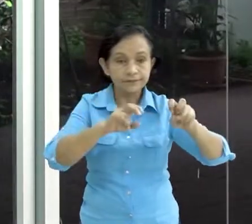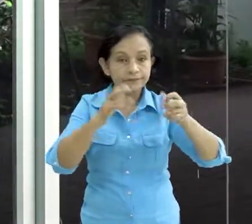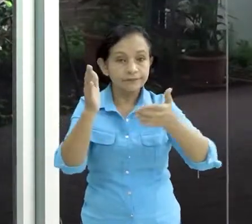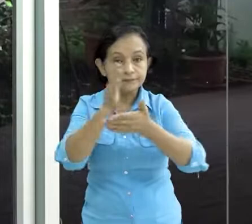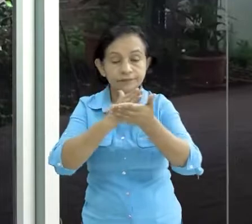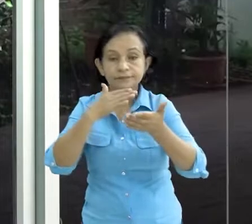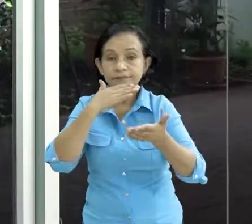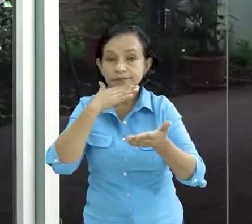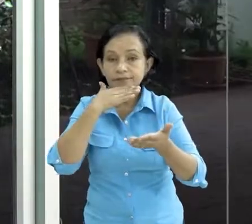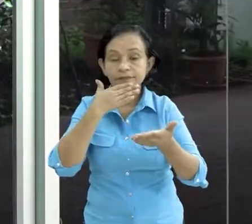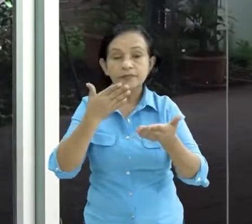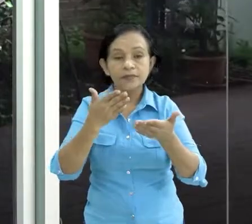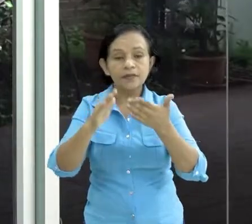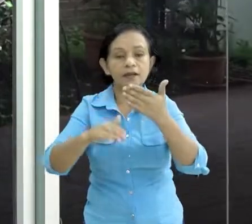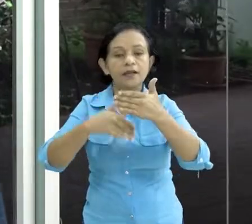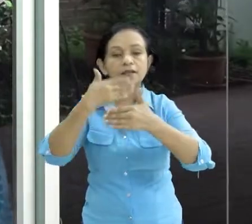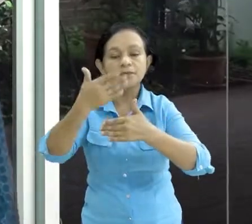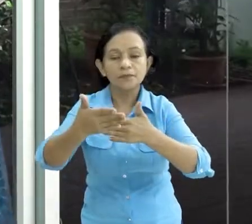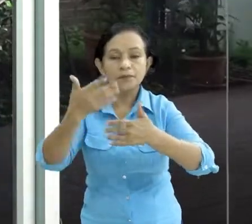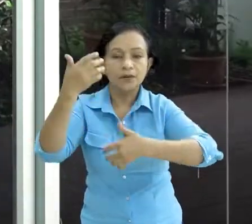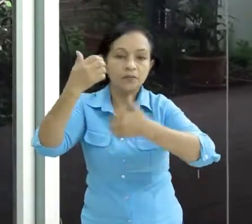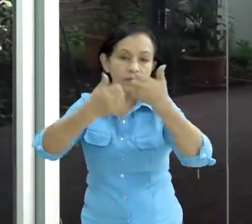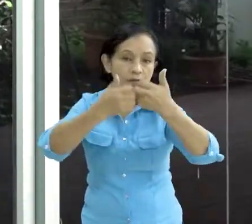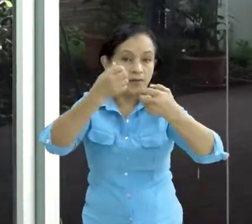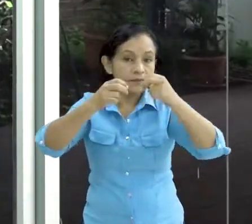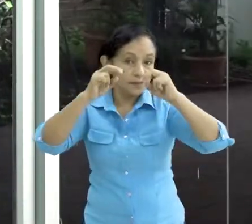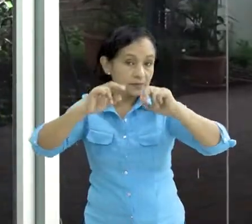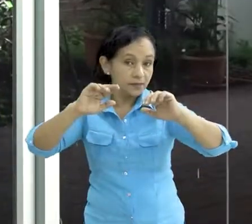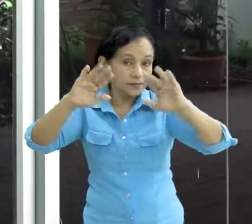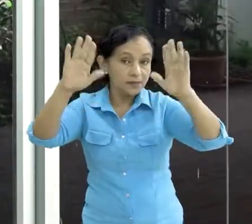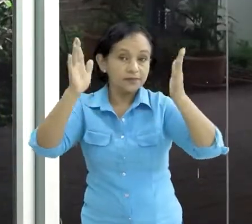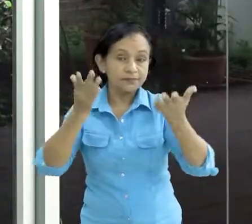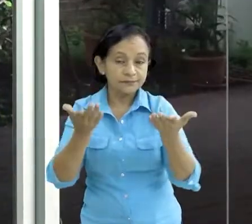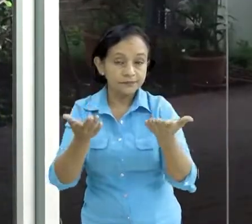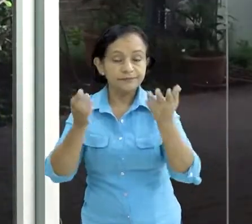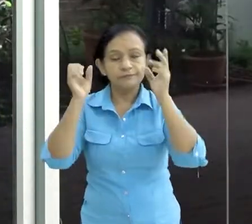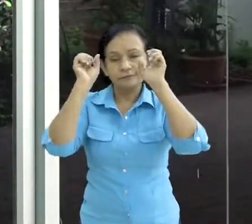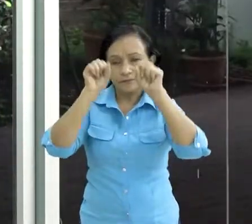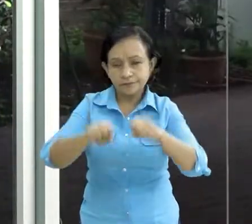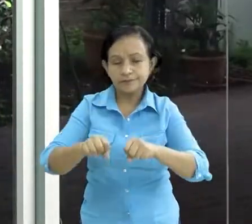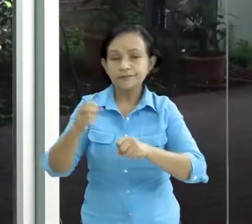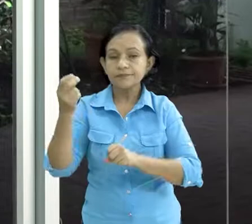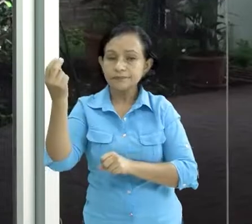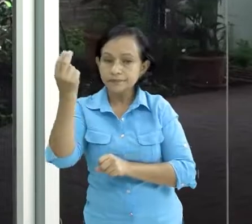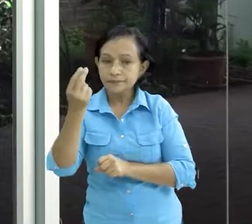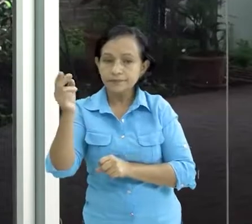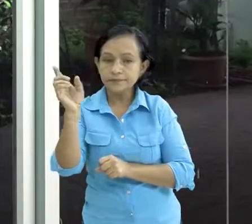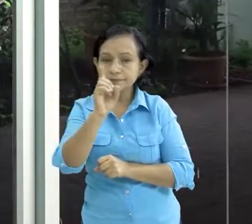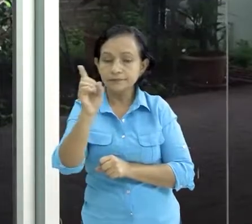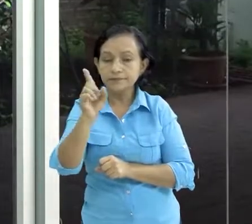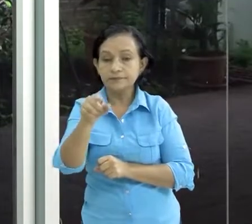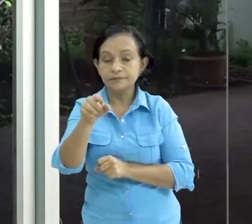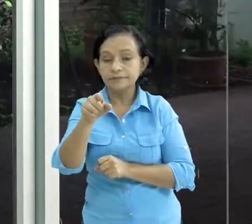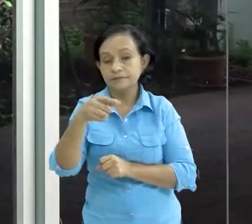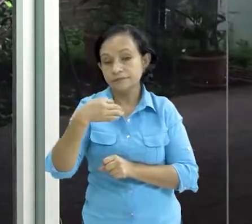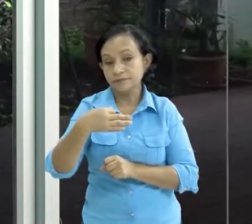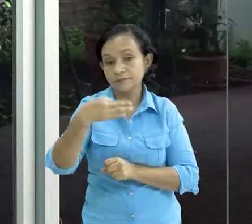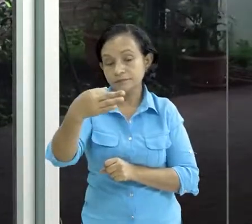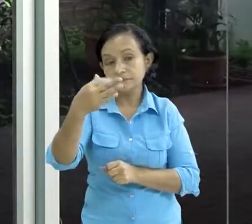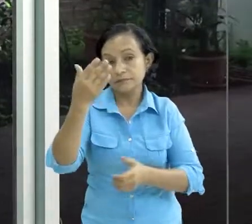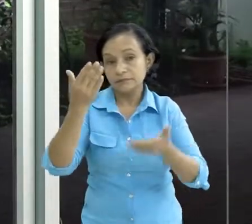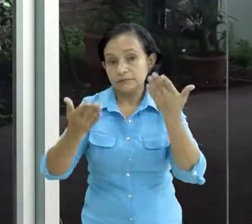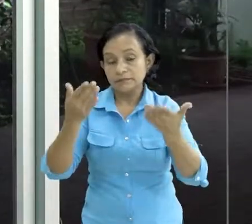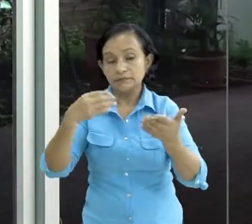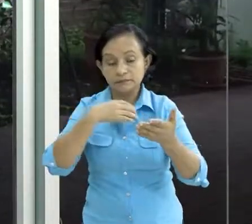situaciones de emergencia post-emergencia y poderla aplicar en una situación de emergencia que en el